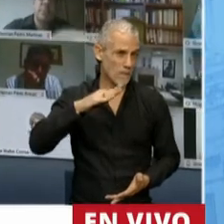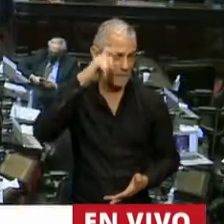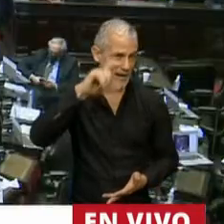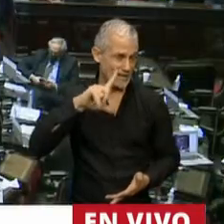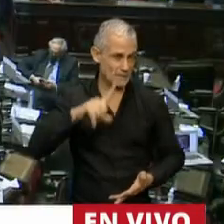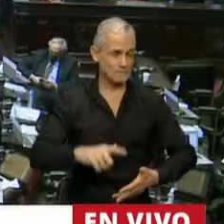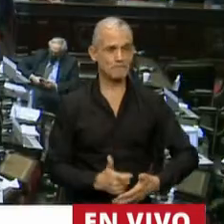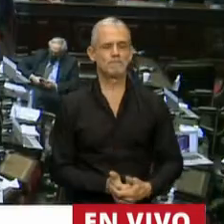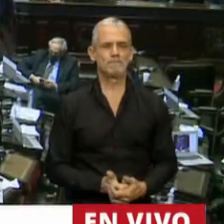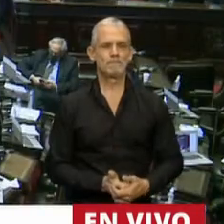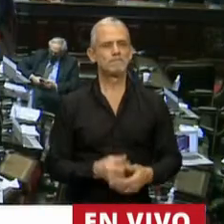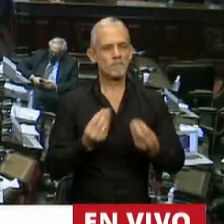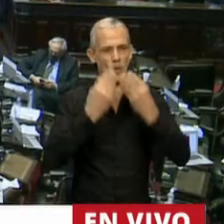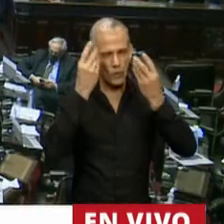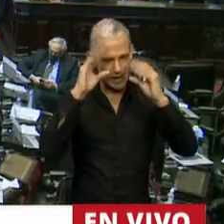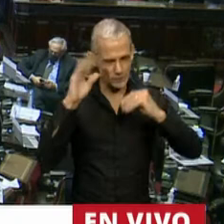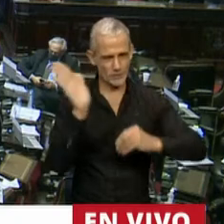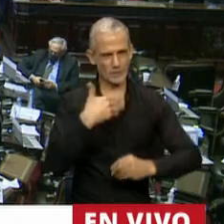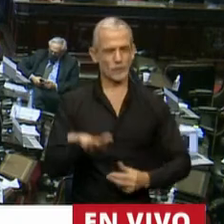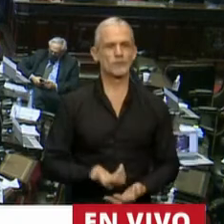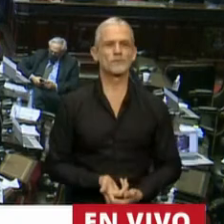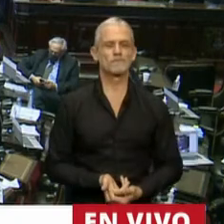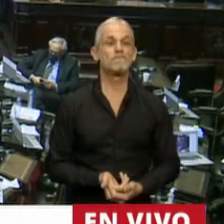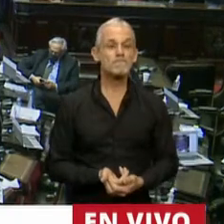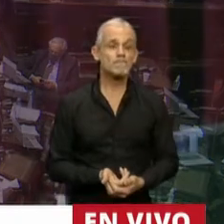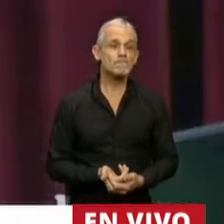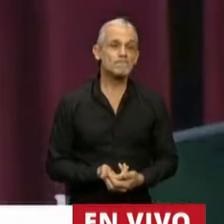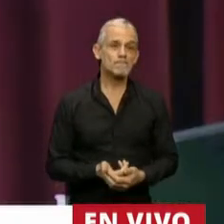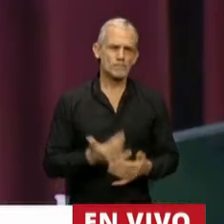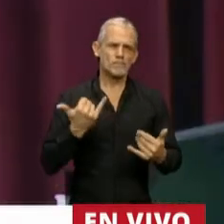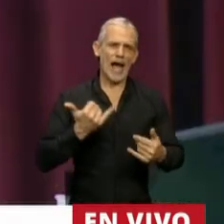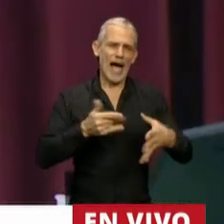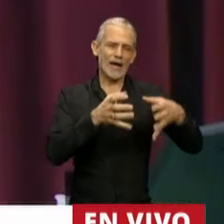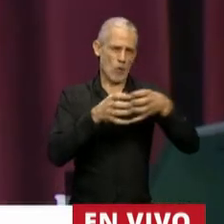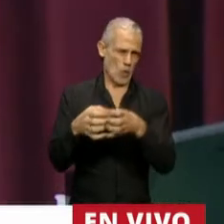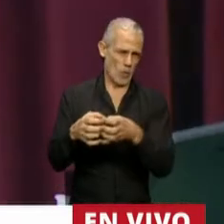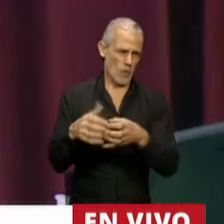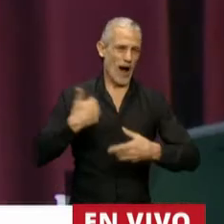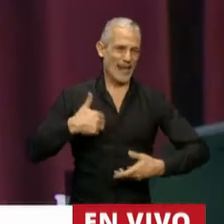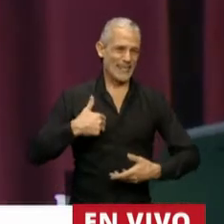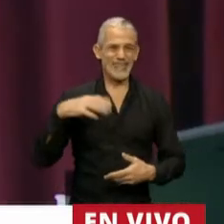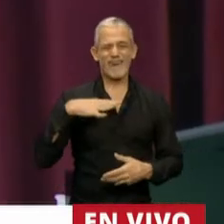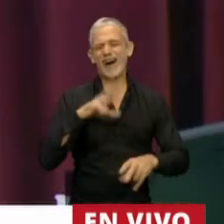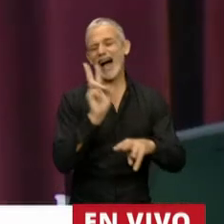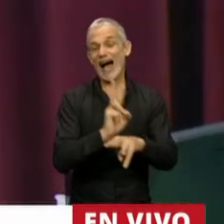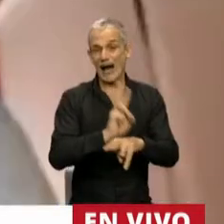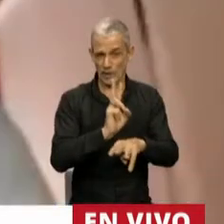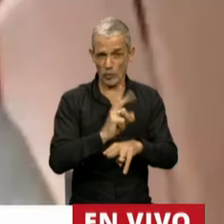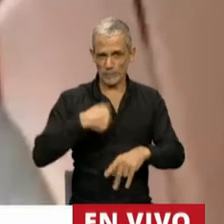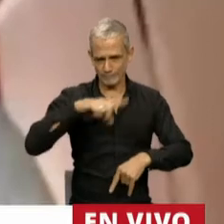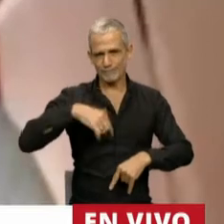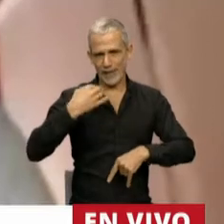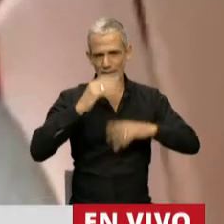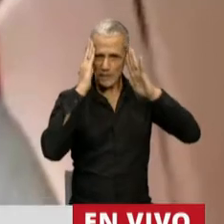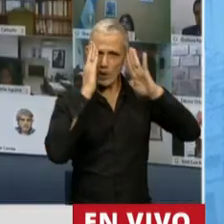Muchas gracias, Presidenta, y buenas noches, colegas. Bueno, evidentemente si hay un grupo que en Argentina está desprotegido y que necesita de nuestra atención